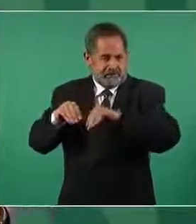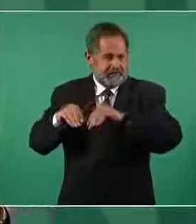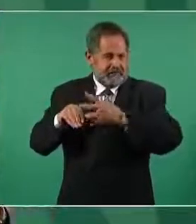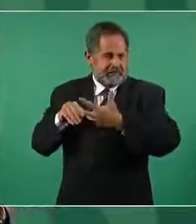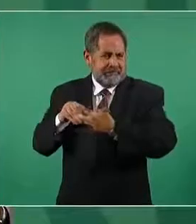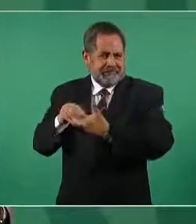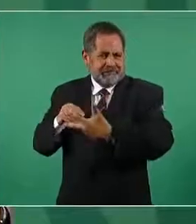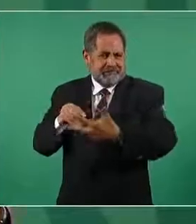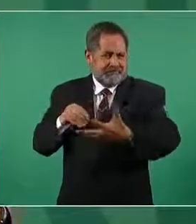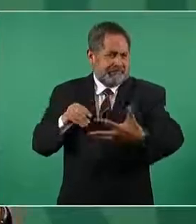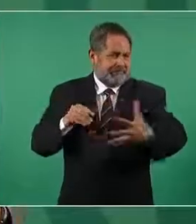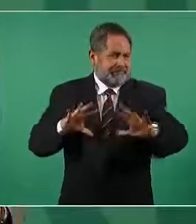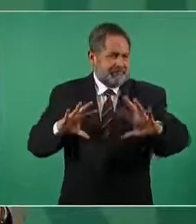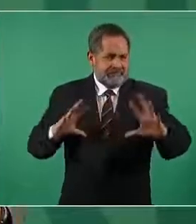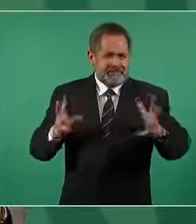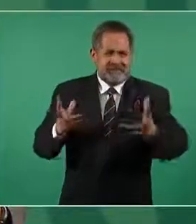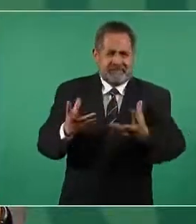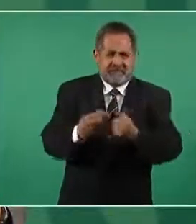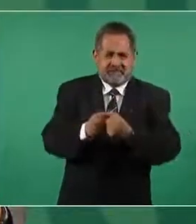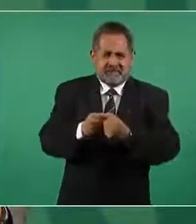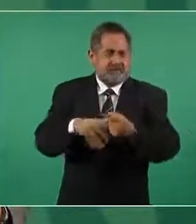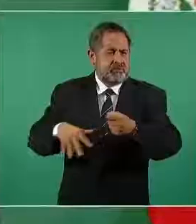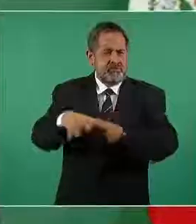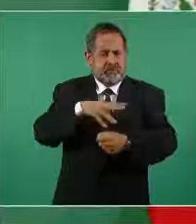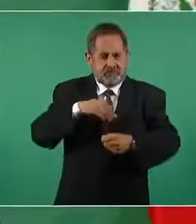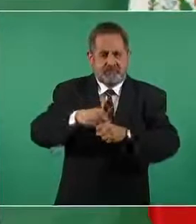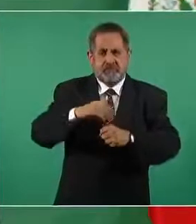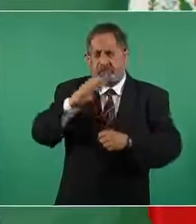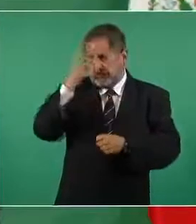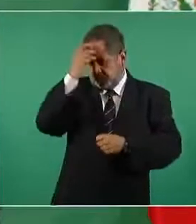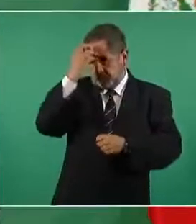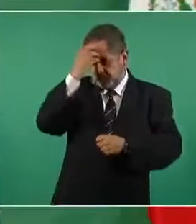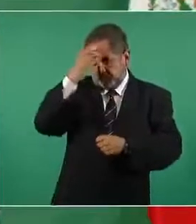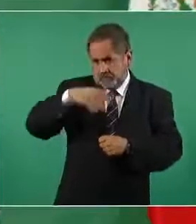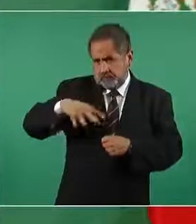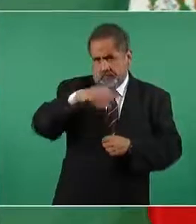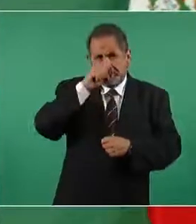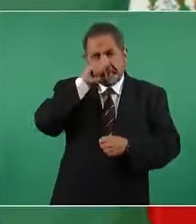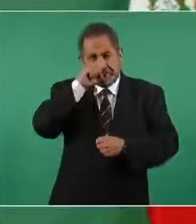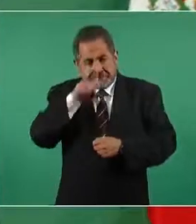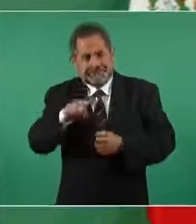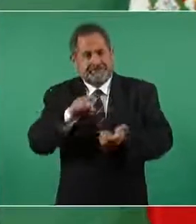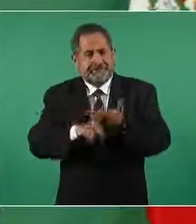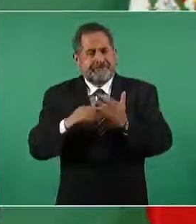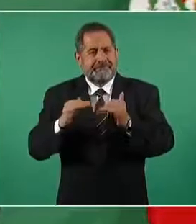todo Chapultepec hasta los pinos